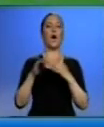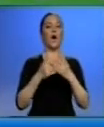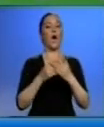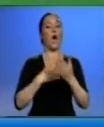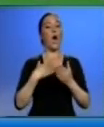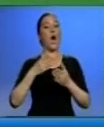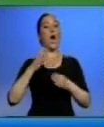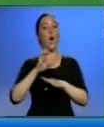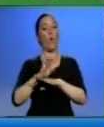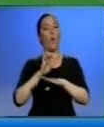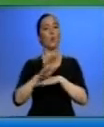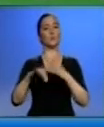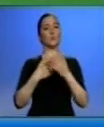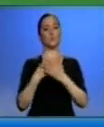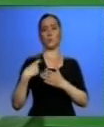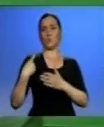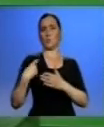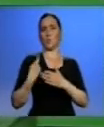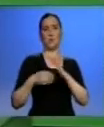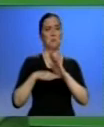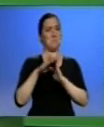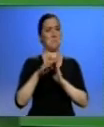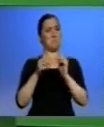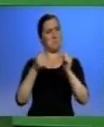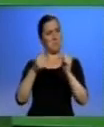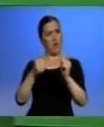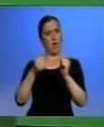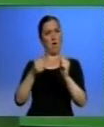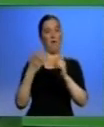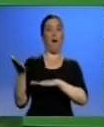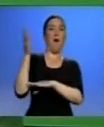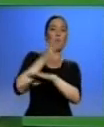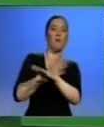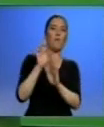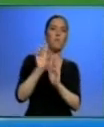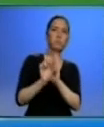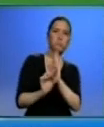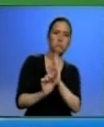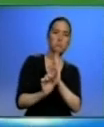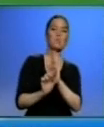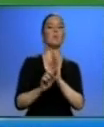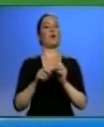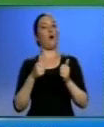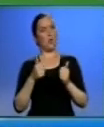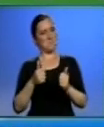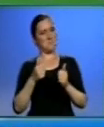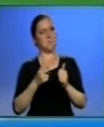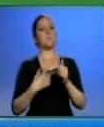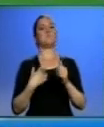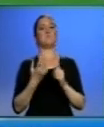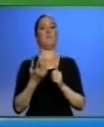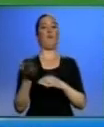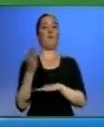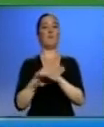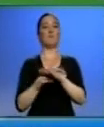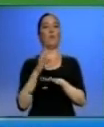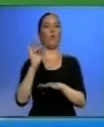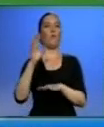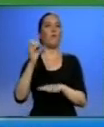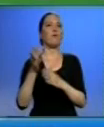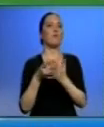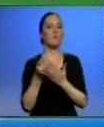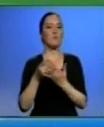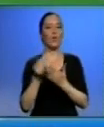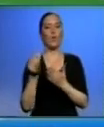tenemos salarios dignos, que no tenemos esos salarios de miseria con los cuales recibimos del país 80 dólares para las empleadas